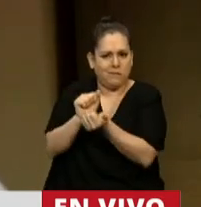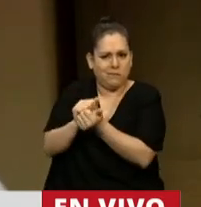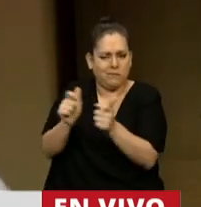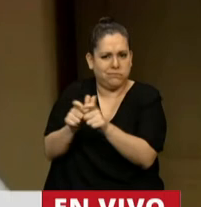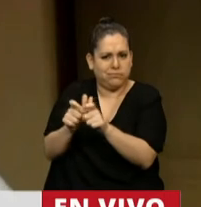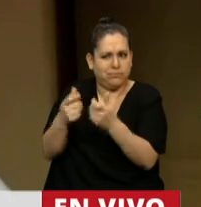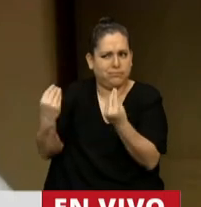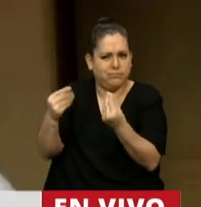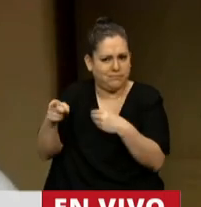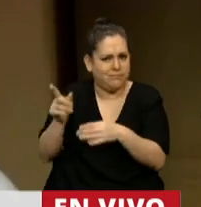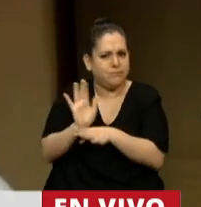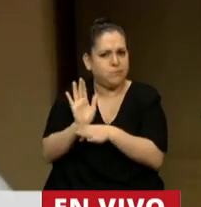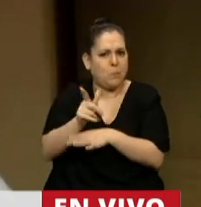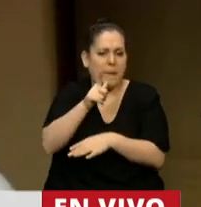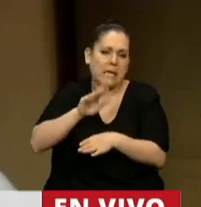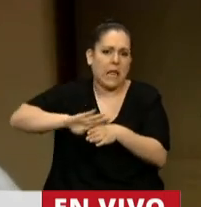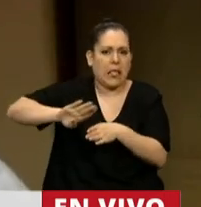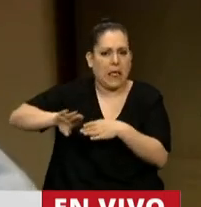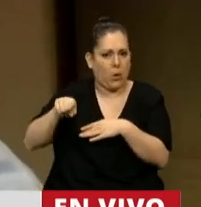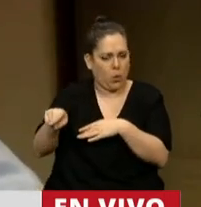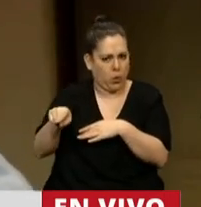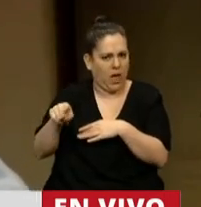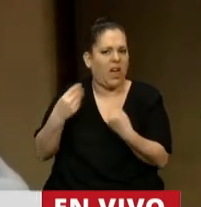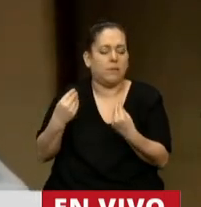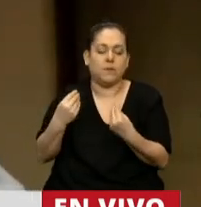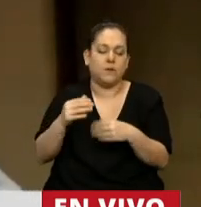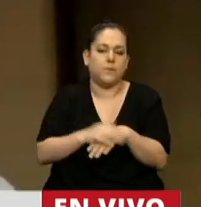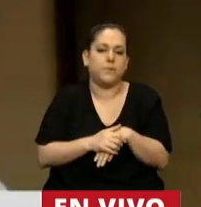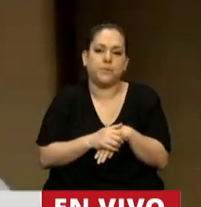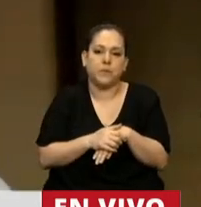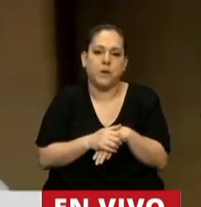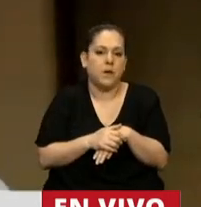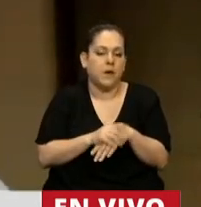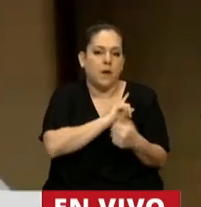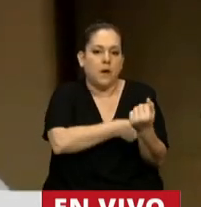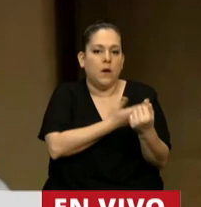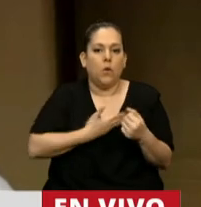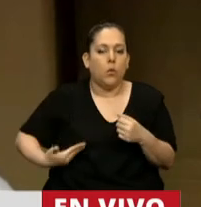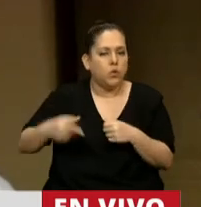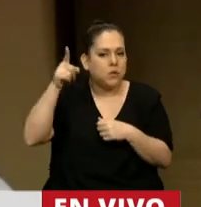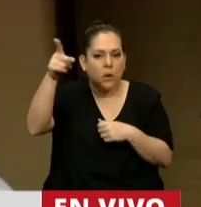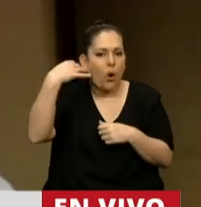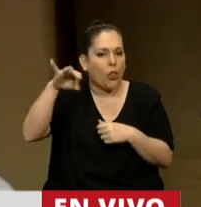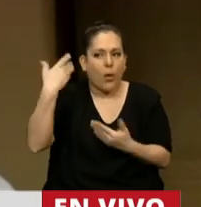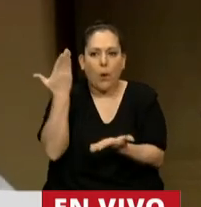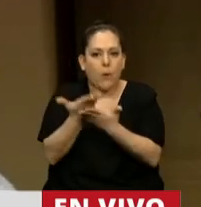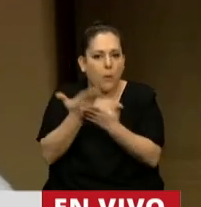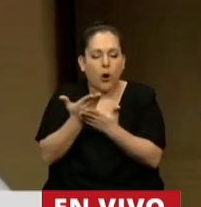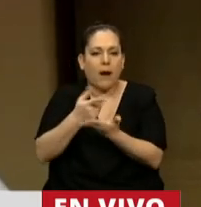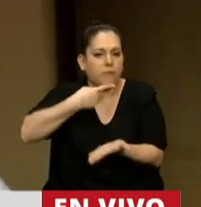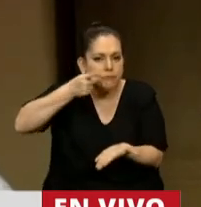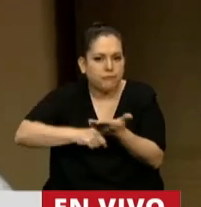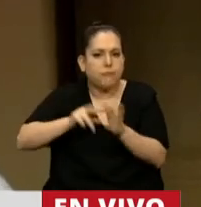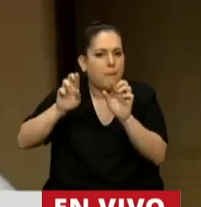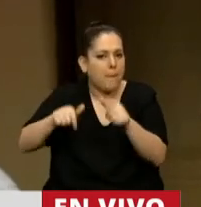algo que queda en deuda en este presupuesto y es el Poder Ejecutivo el que debe necesariamente proponer esas medidas de austeridad